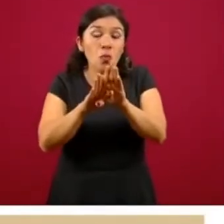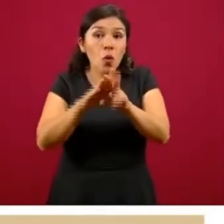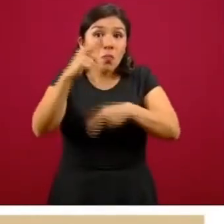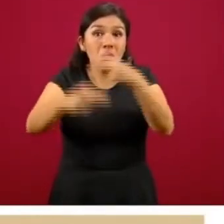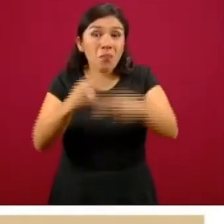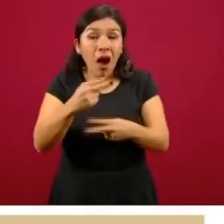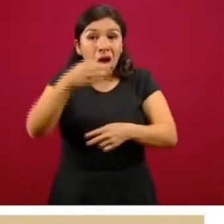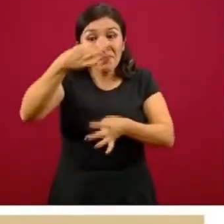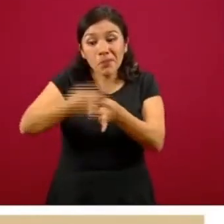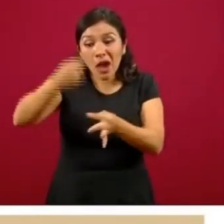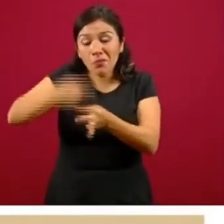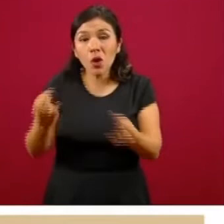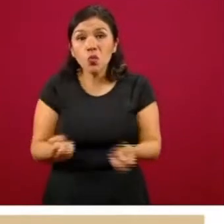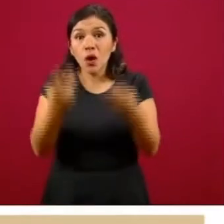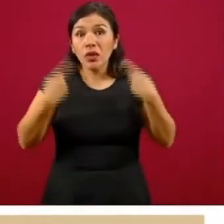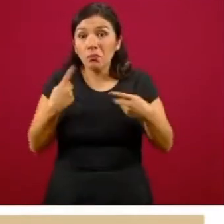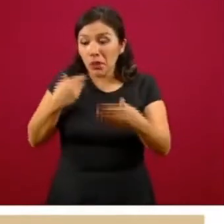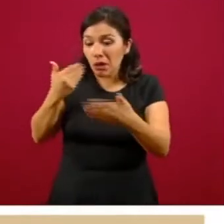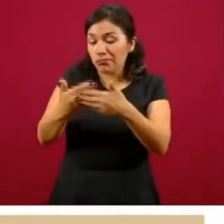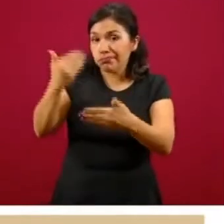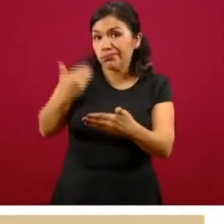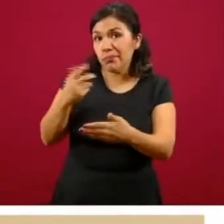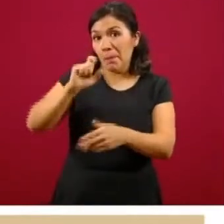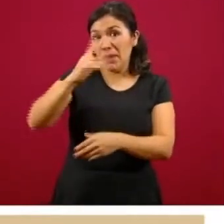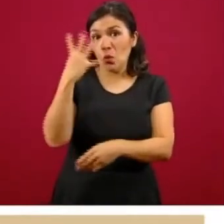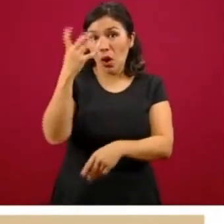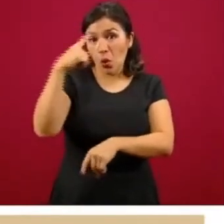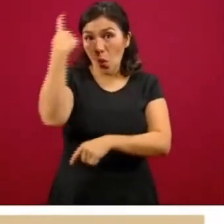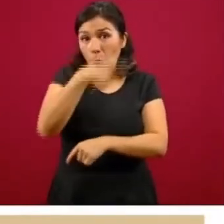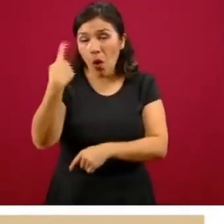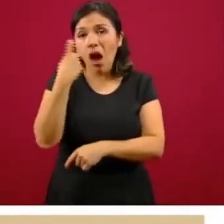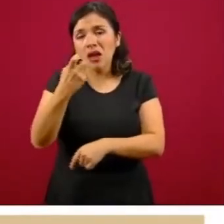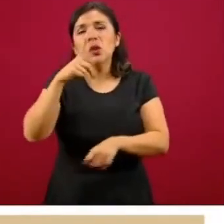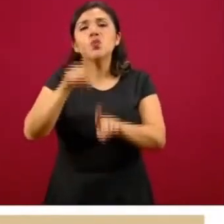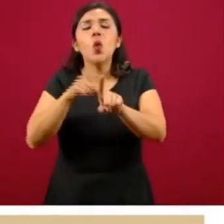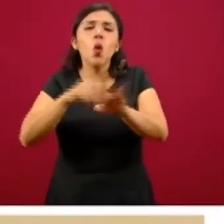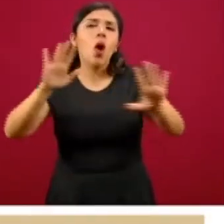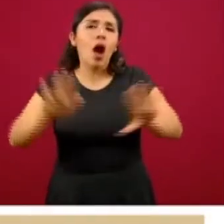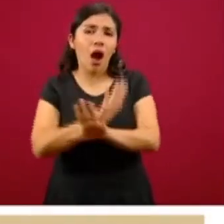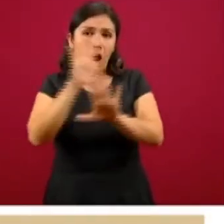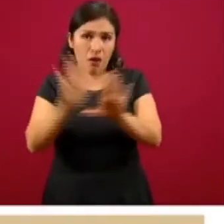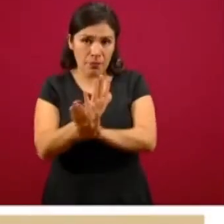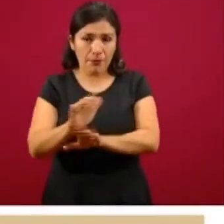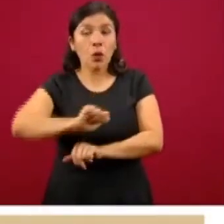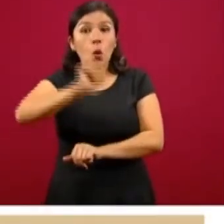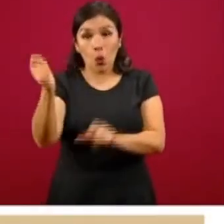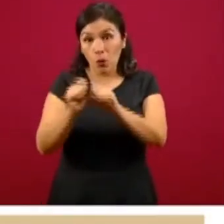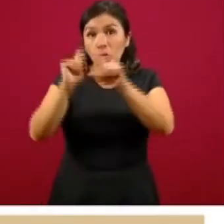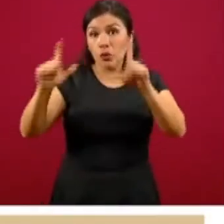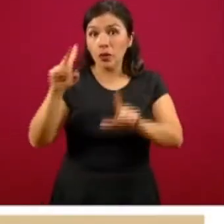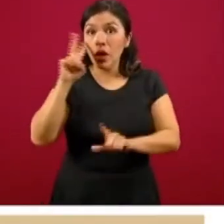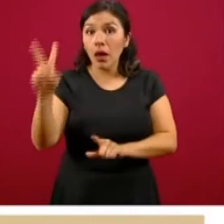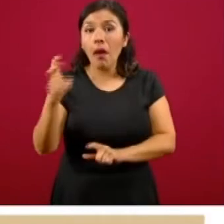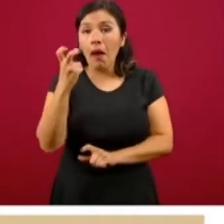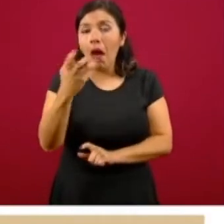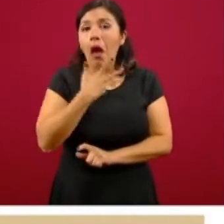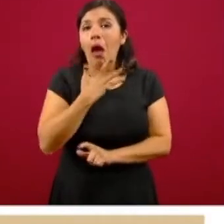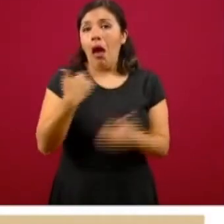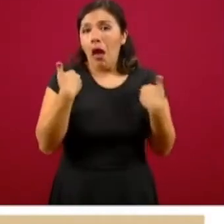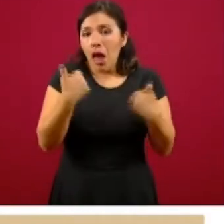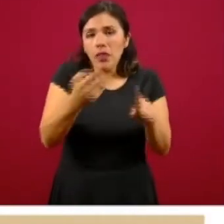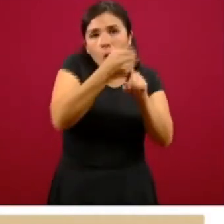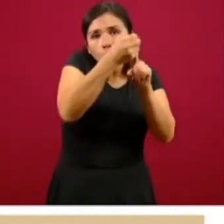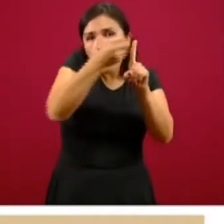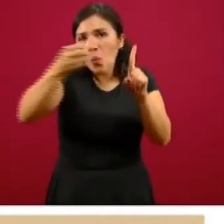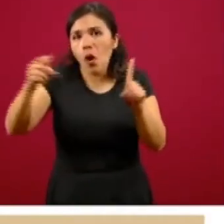confirmando los casos en las últimas 24 horas, pues estos colores cambian. Si vemos la siguiente diapositiva, vemos rápidamente en